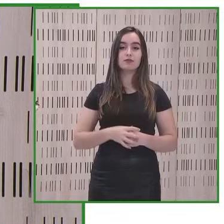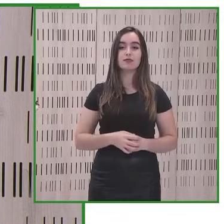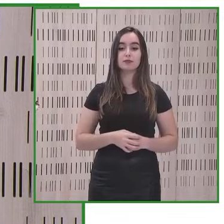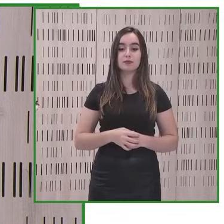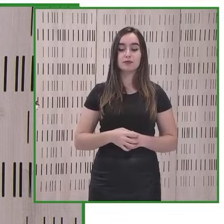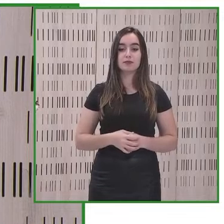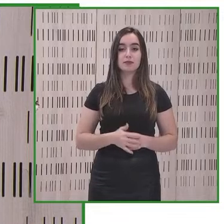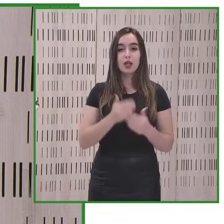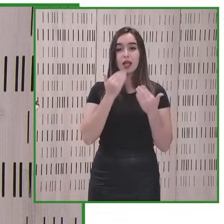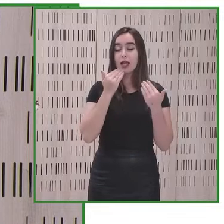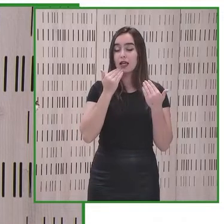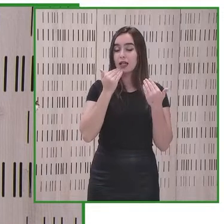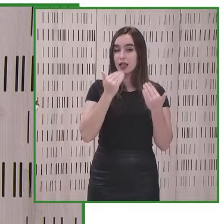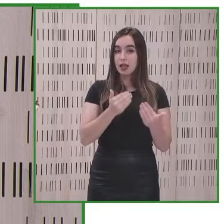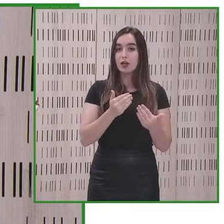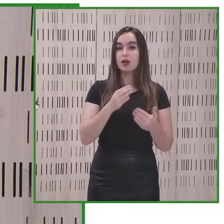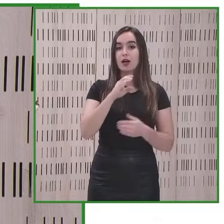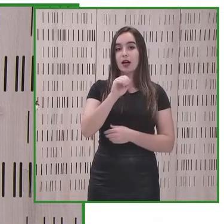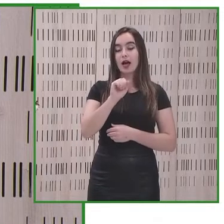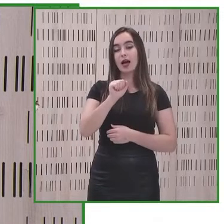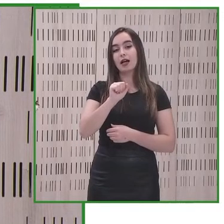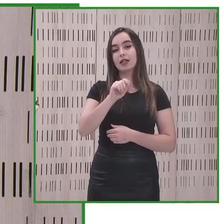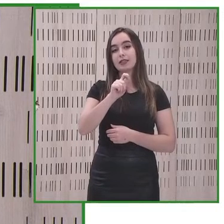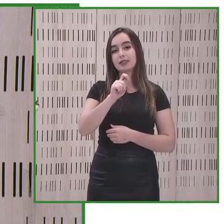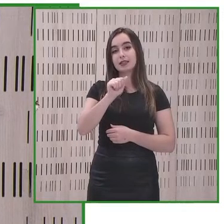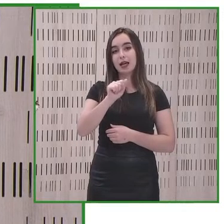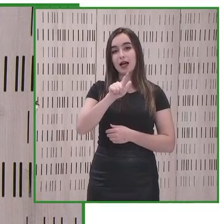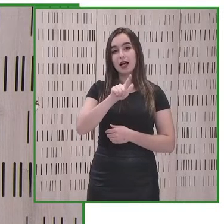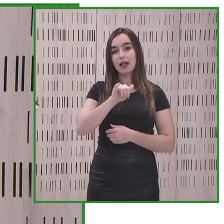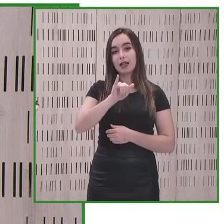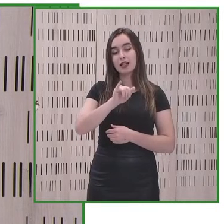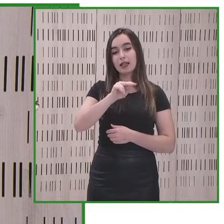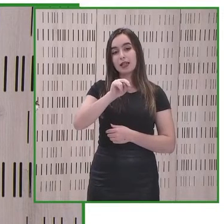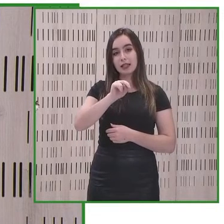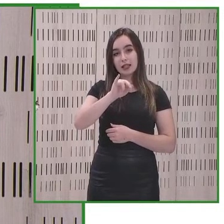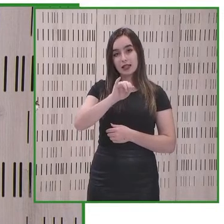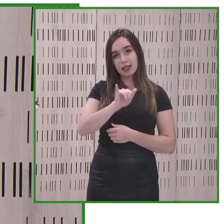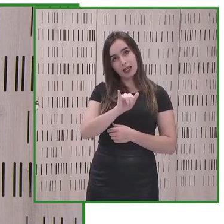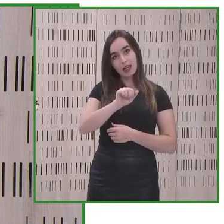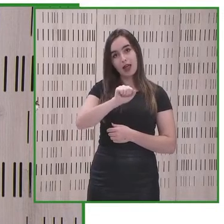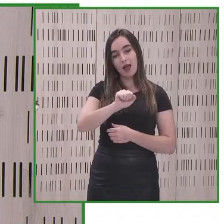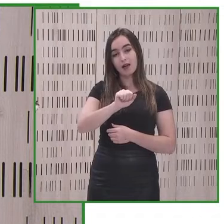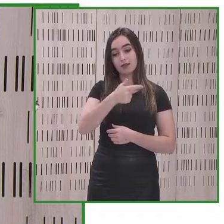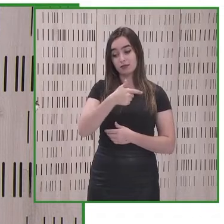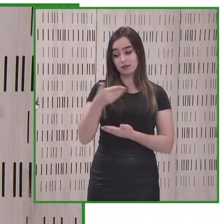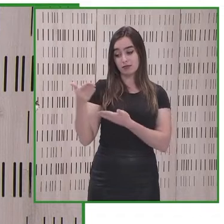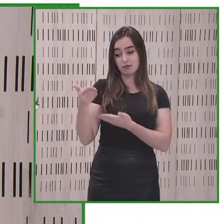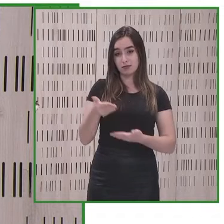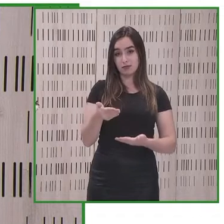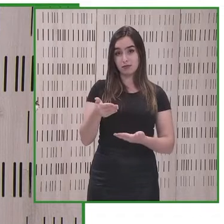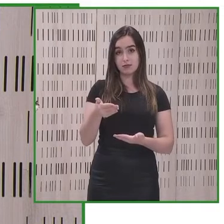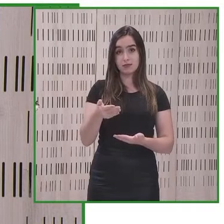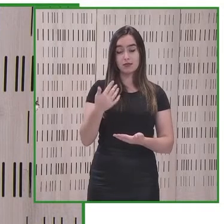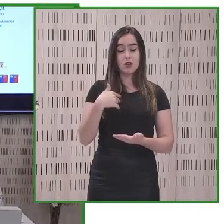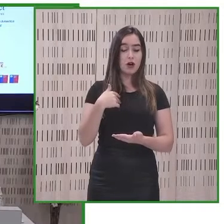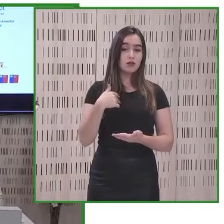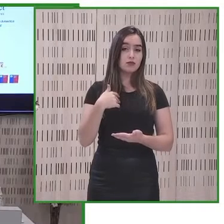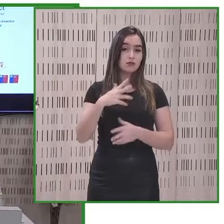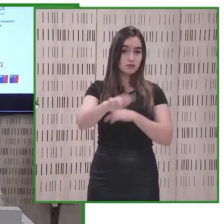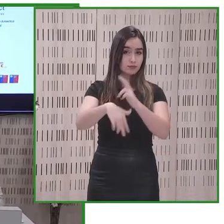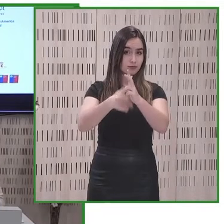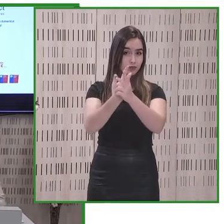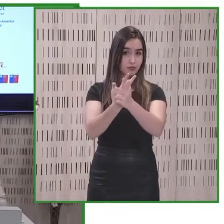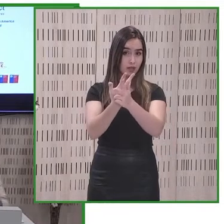a a catalina salle que que está es la presenta de la fundación descubre me que nos acompaña de forma virtual